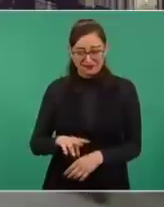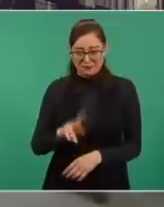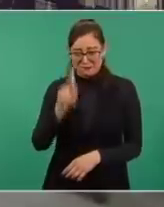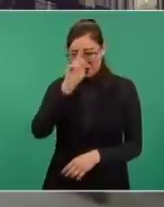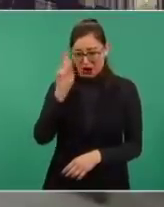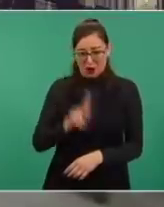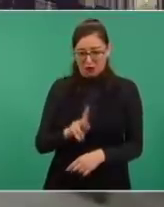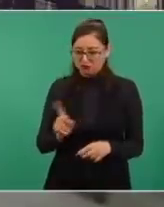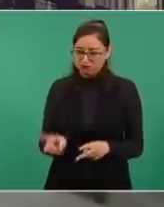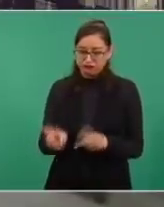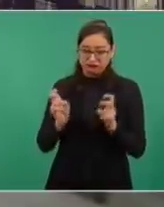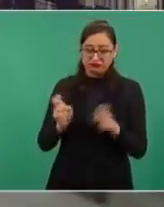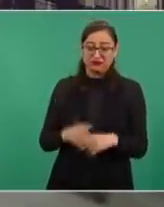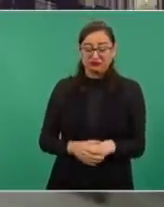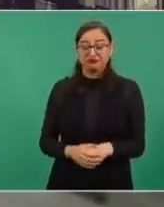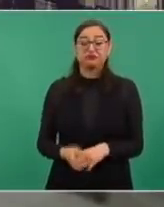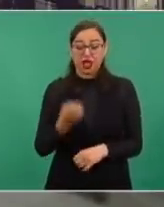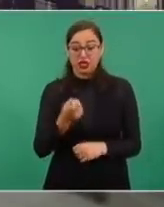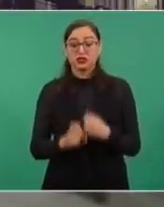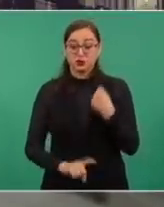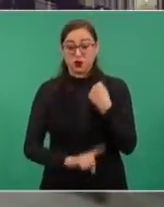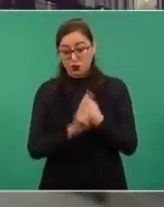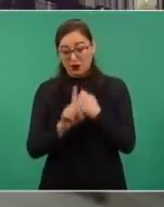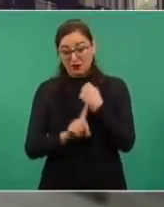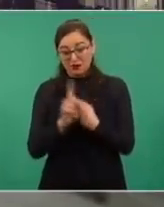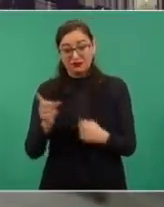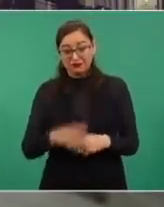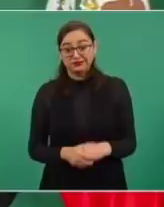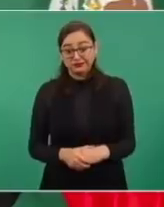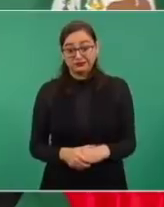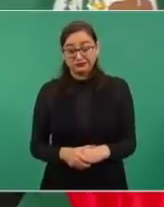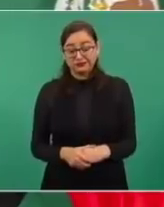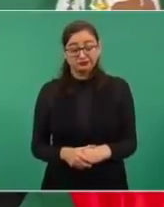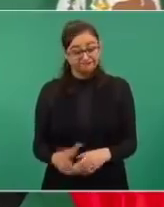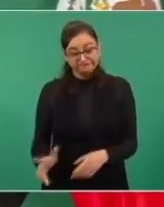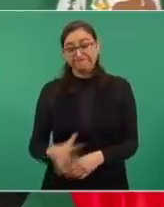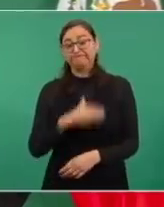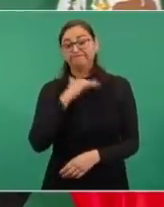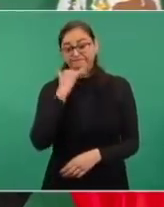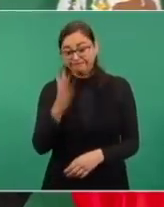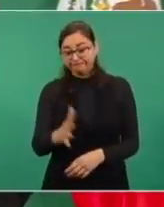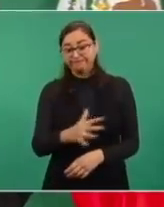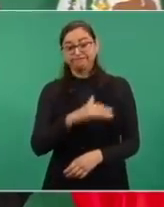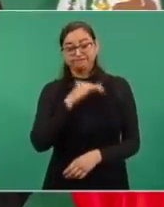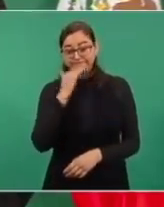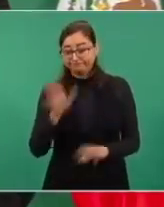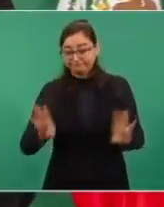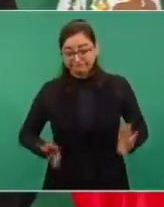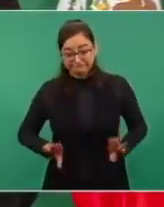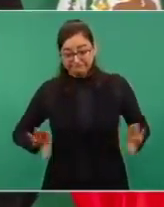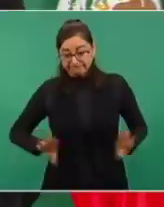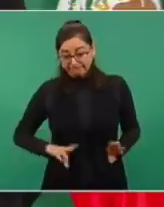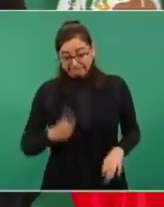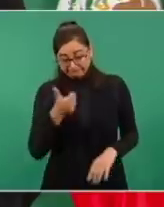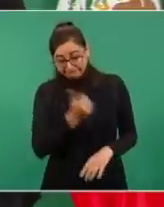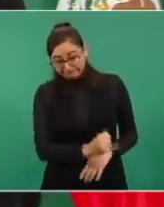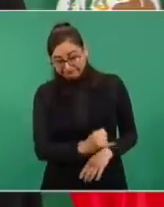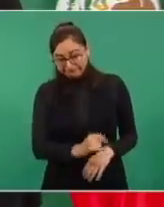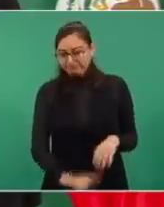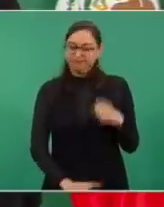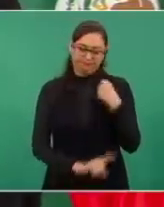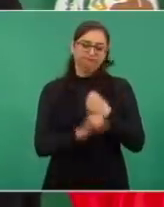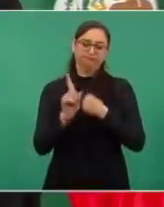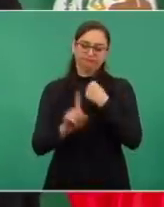Entonces, ese es el principal problema, la corrupción. Entonces, si